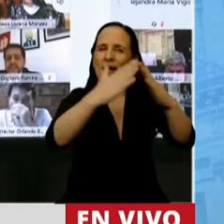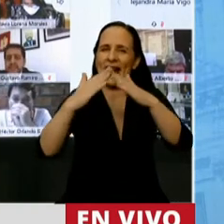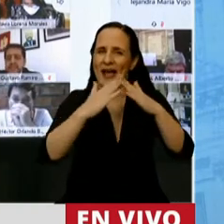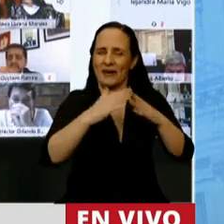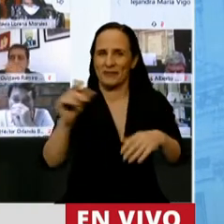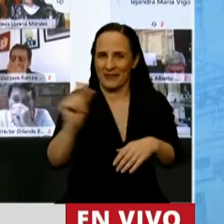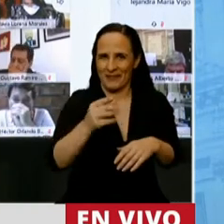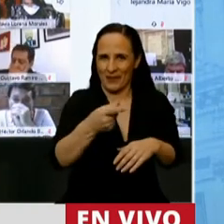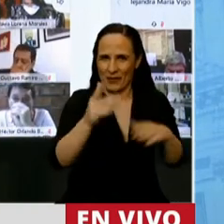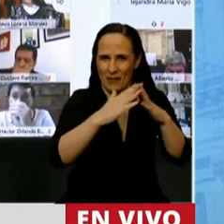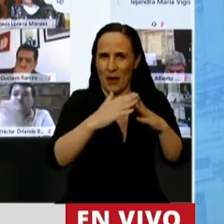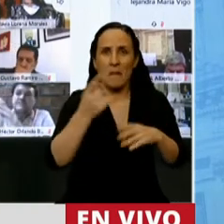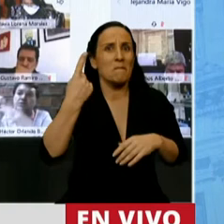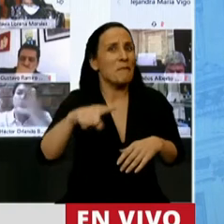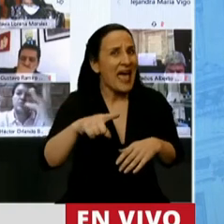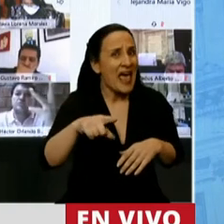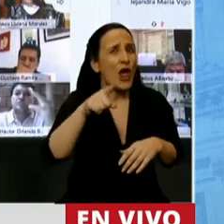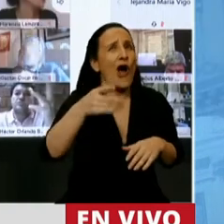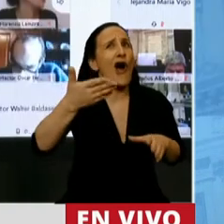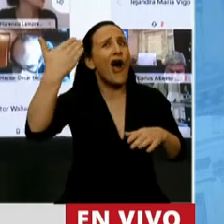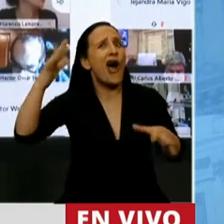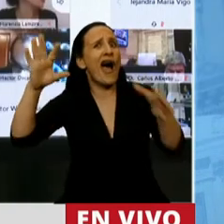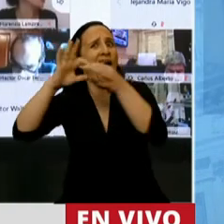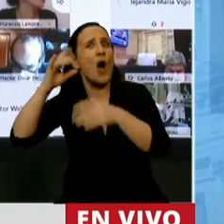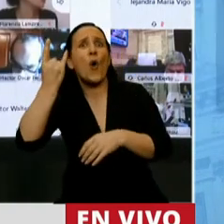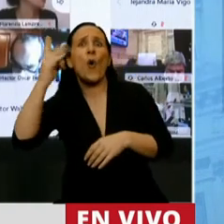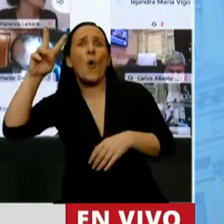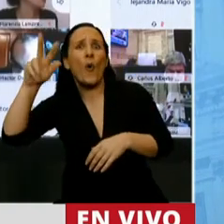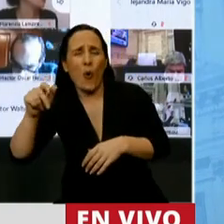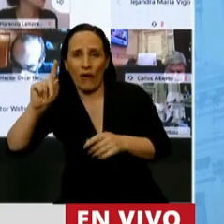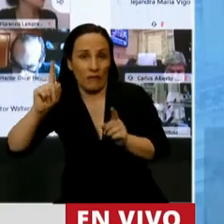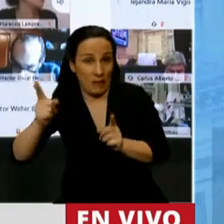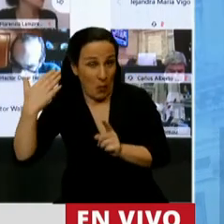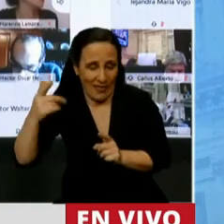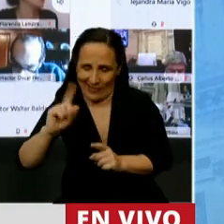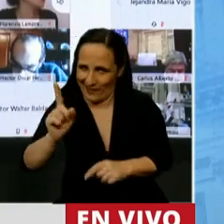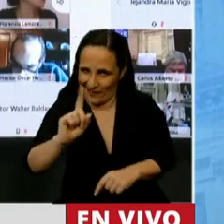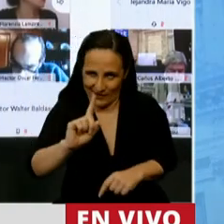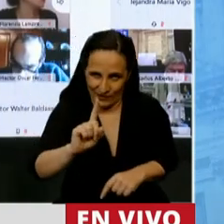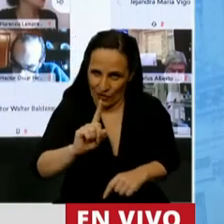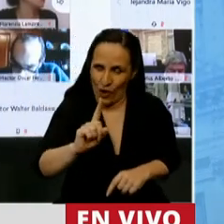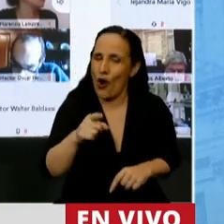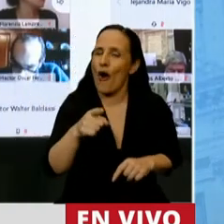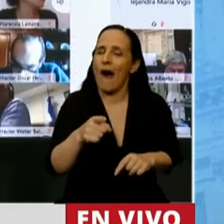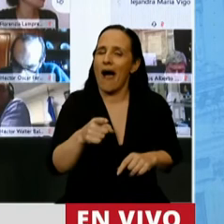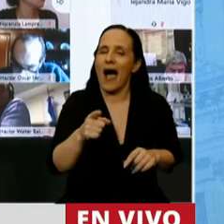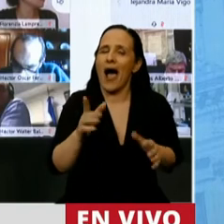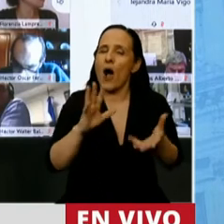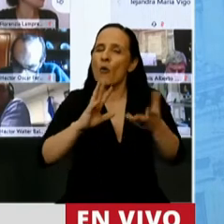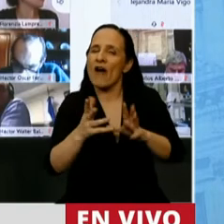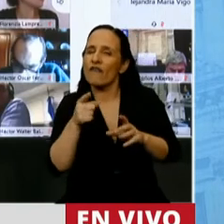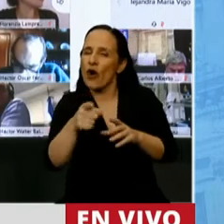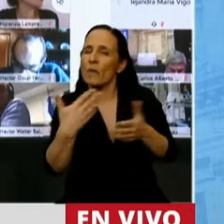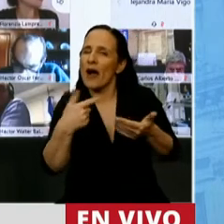hipotecario, pero no vinculado al UBA y al UBI como fue antes, sino vinculado a una unidad hogar